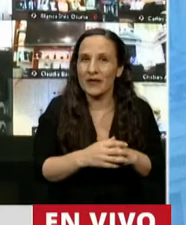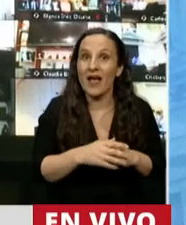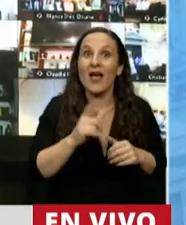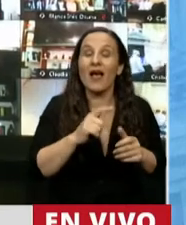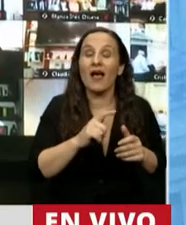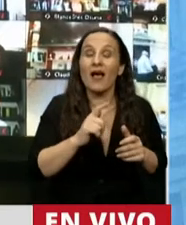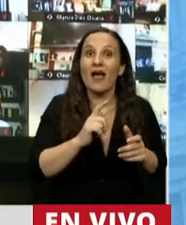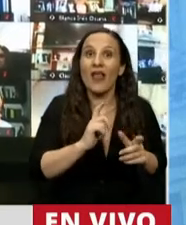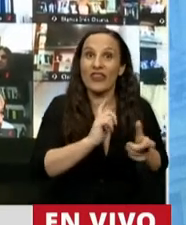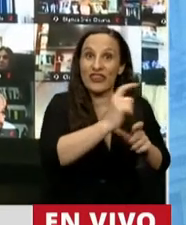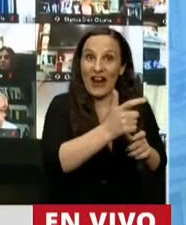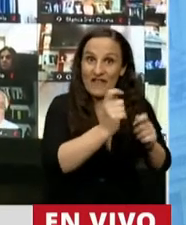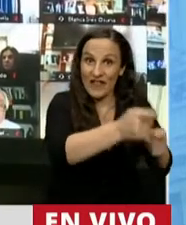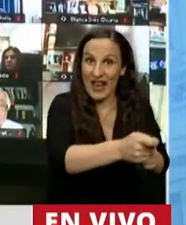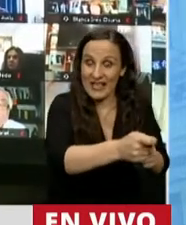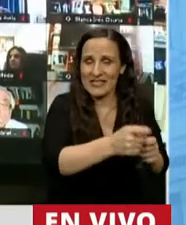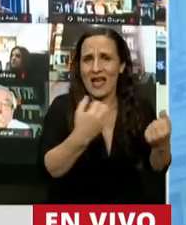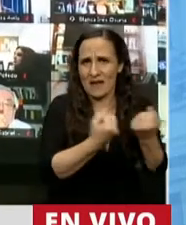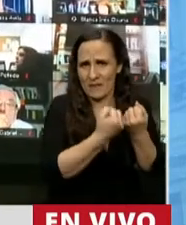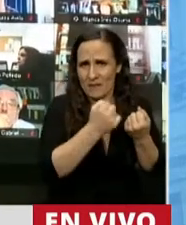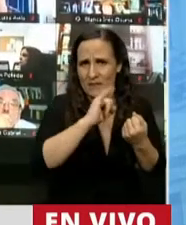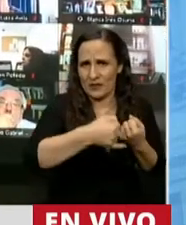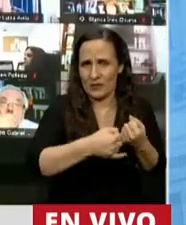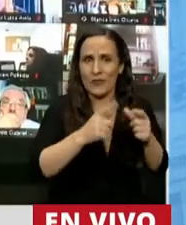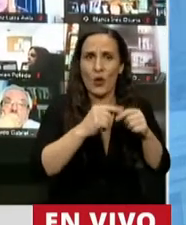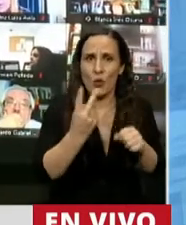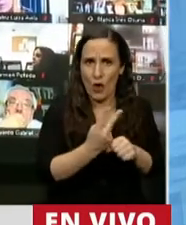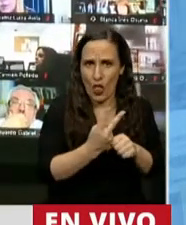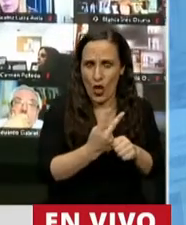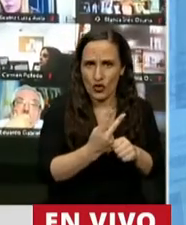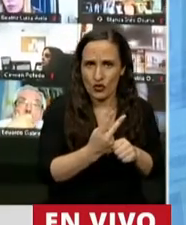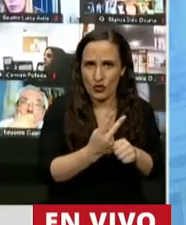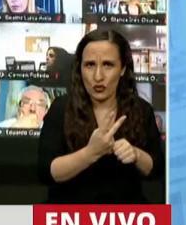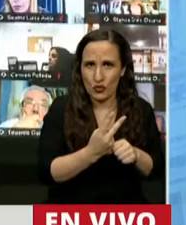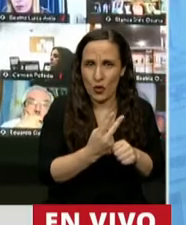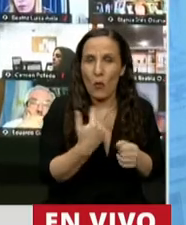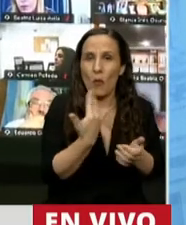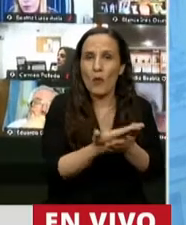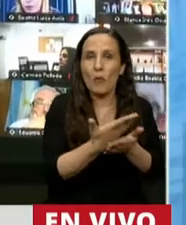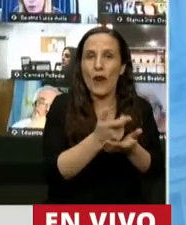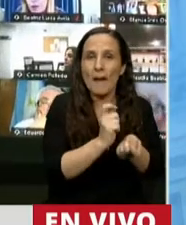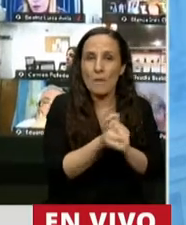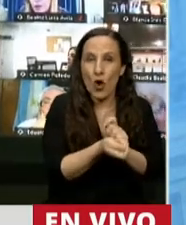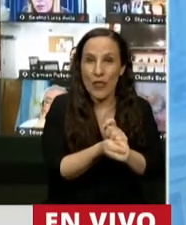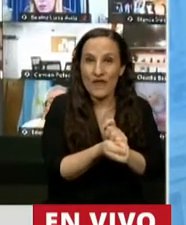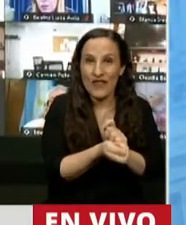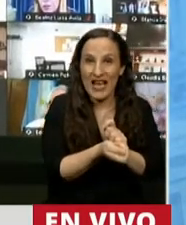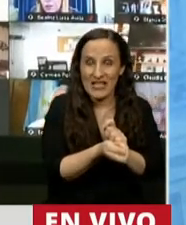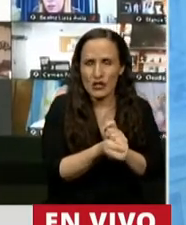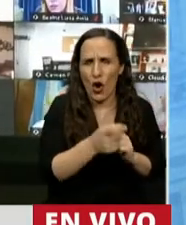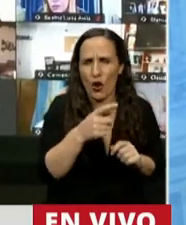transferencia, todo el mundo lo conoce. El artículo 2, nosotros vamos a proponer una modificación que cambia